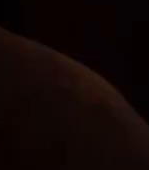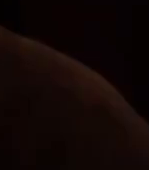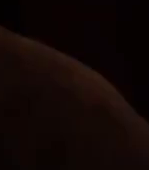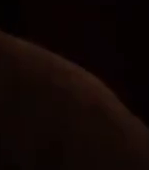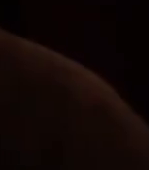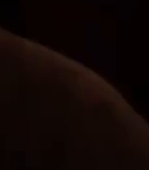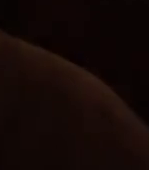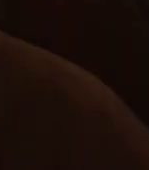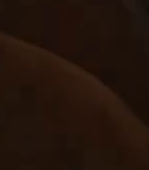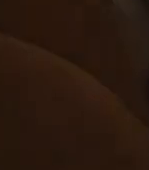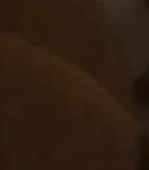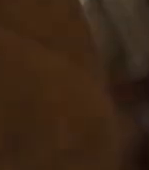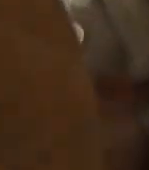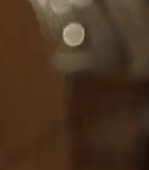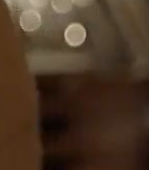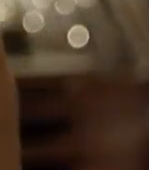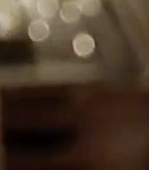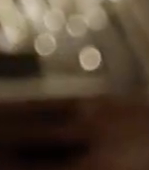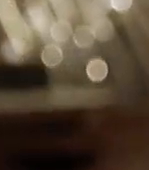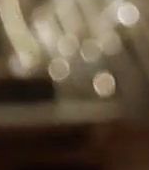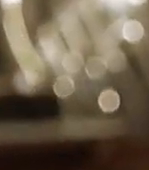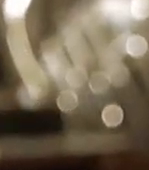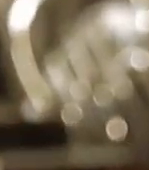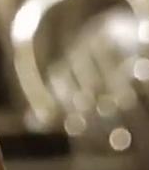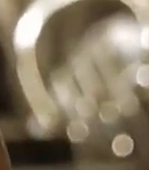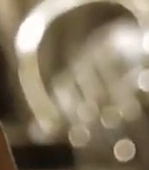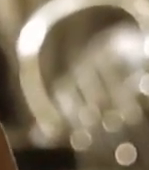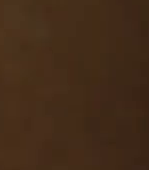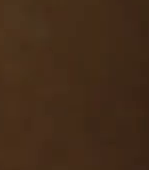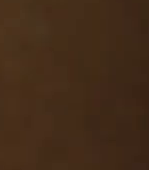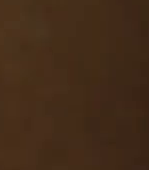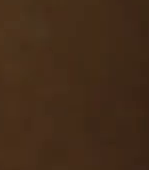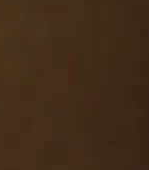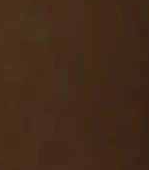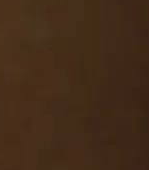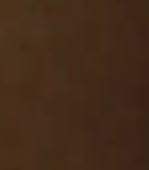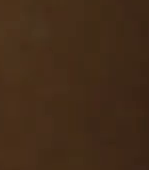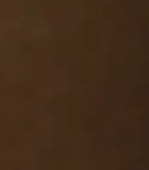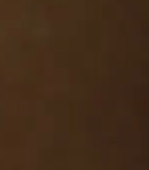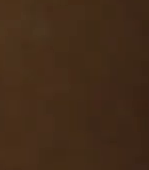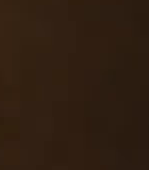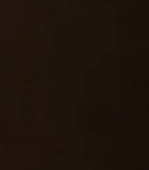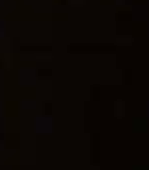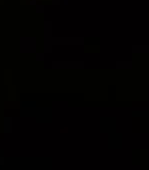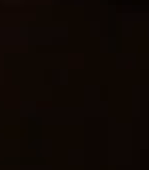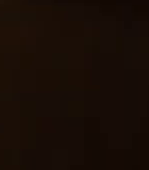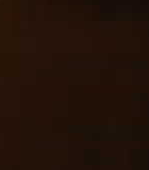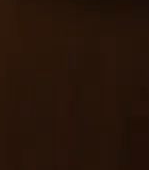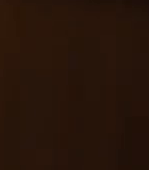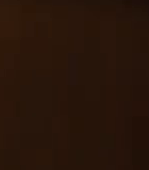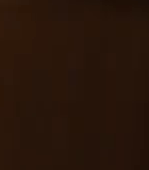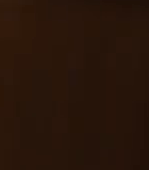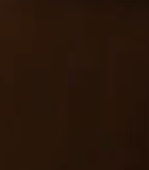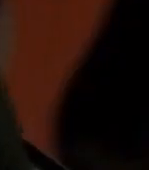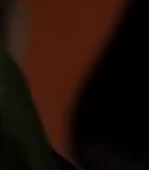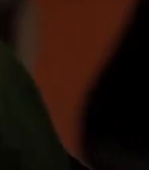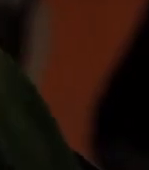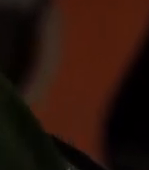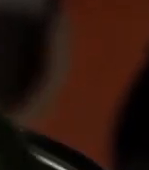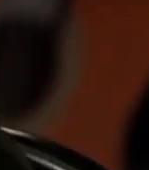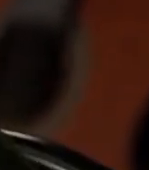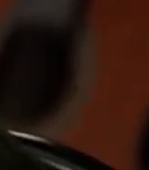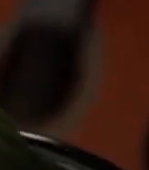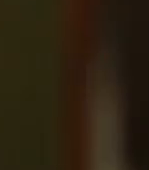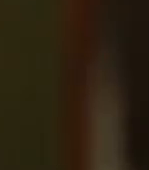el amor. Hacerse la croqueta. Que nosotros podemos llevar a la vida real esas fantasías. una ficción sobre temas de